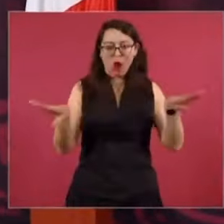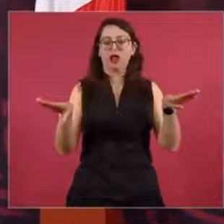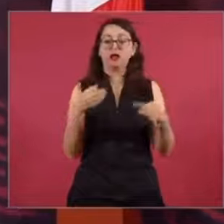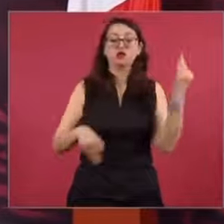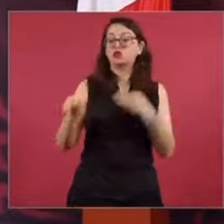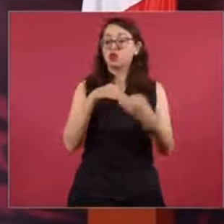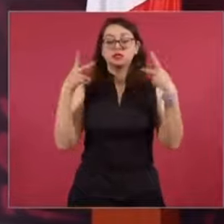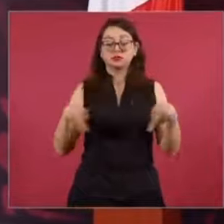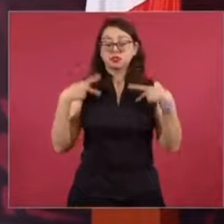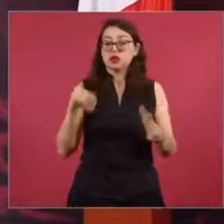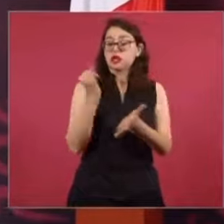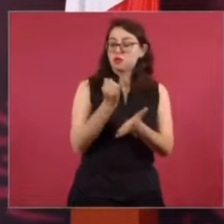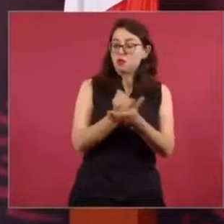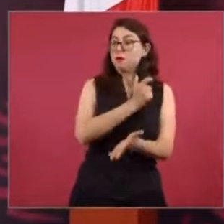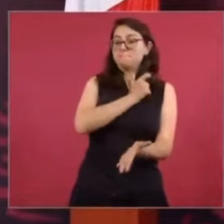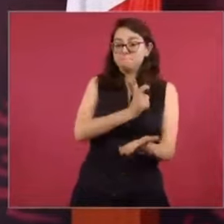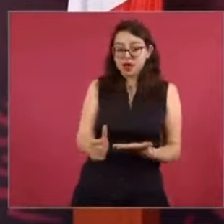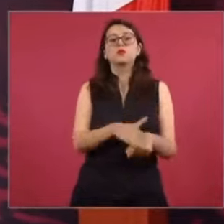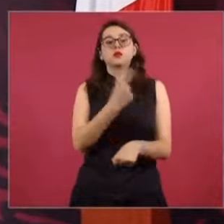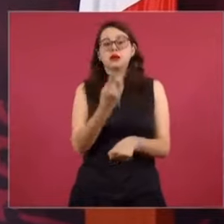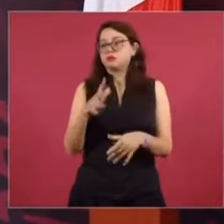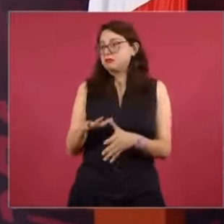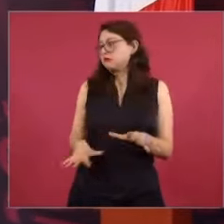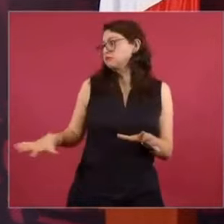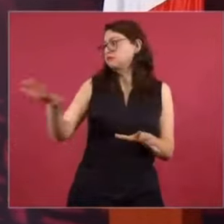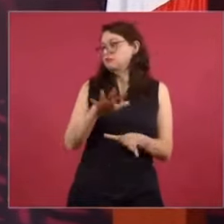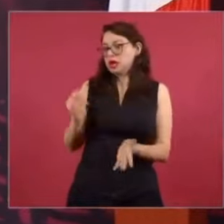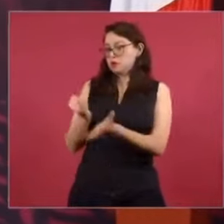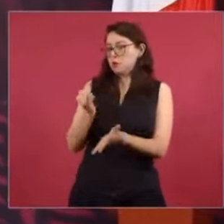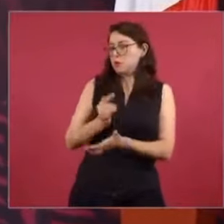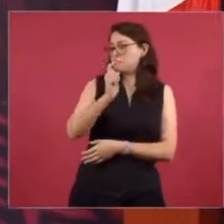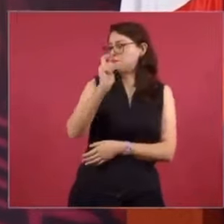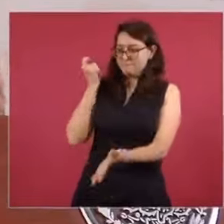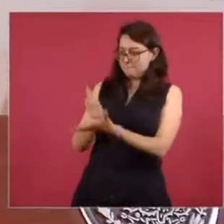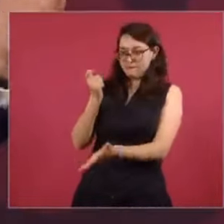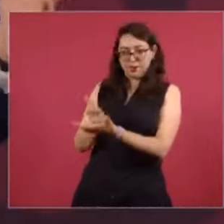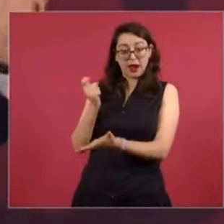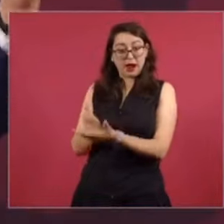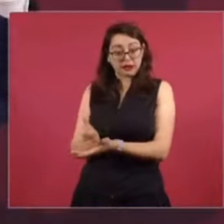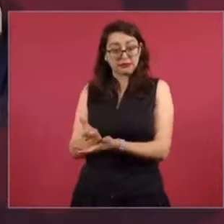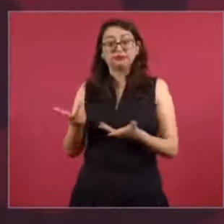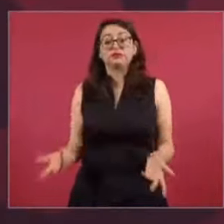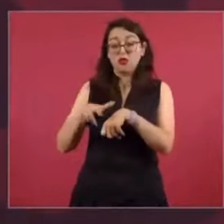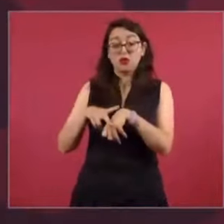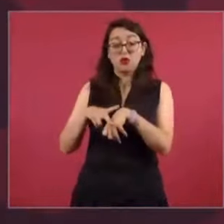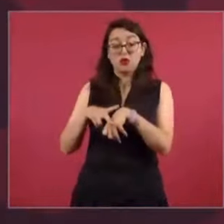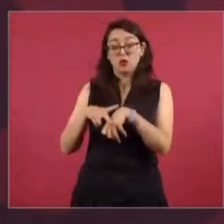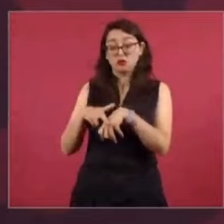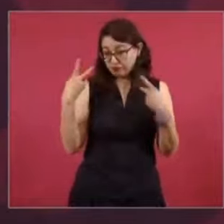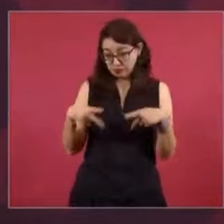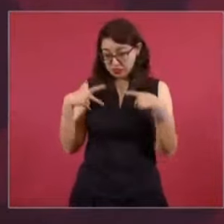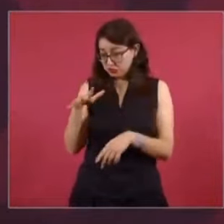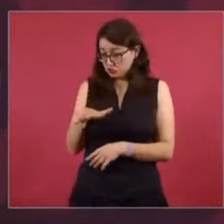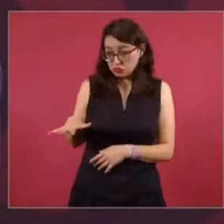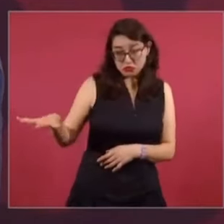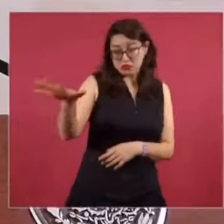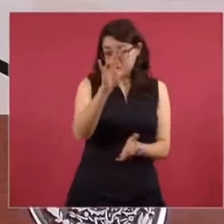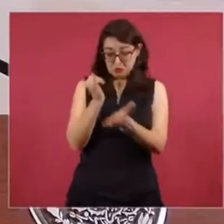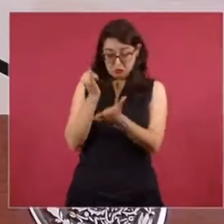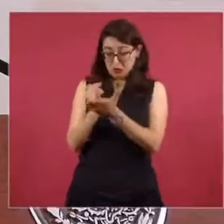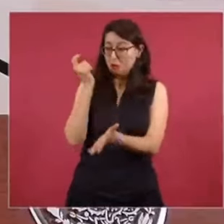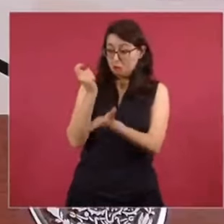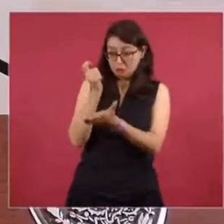el que todos paguen impuestos y que los de arriba no paguen. Pagan más impuestos los obreros que los empresarios. Todos pagamos,